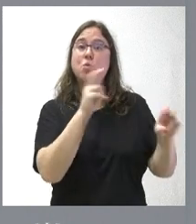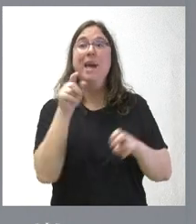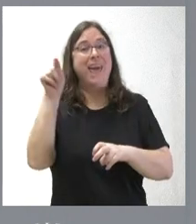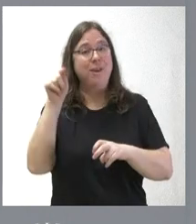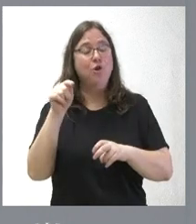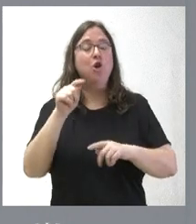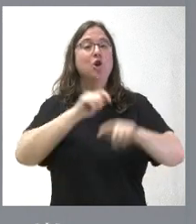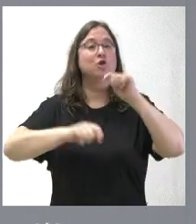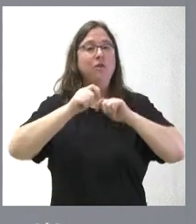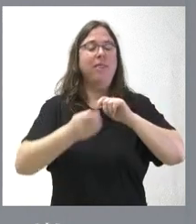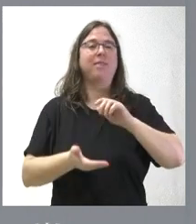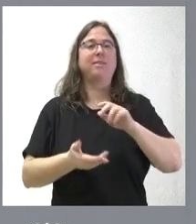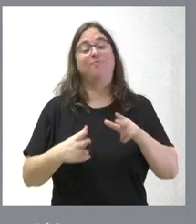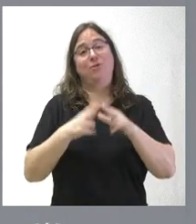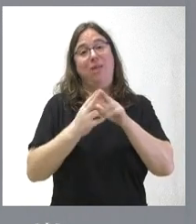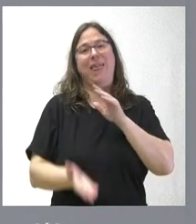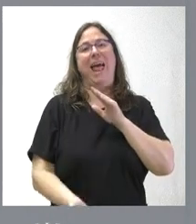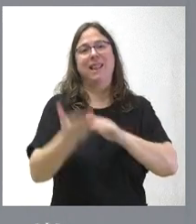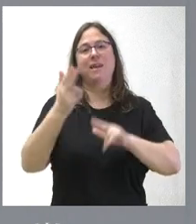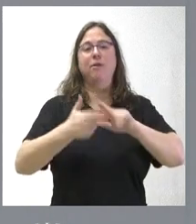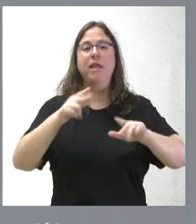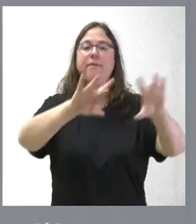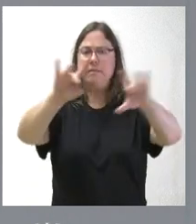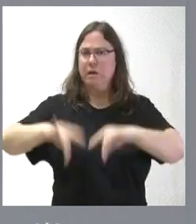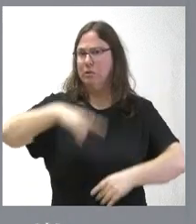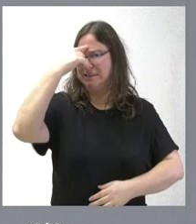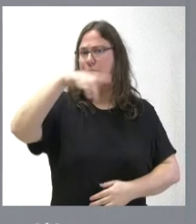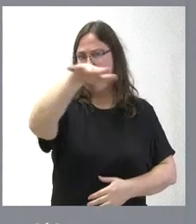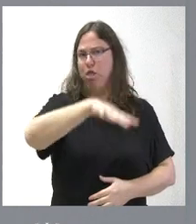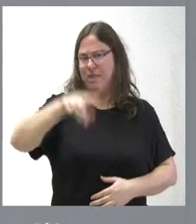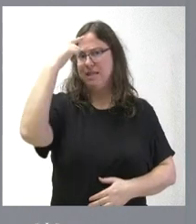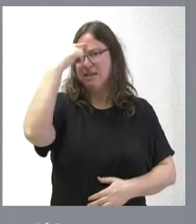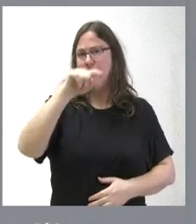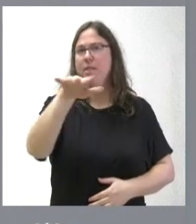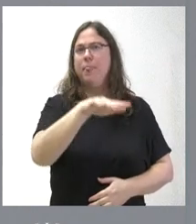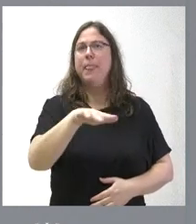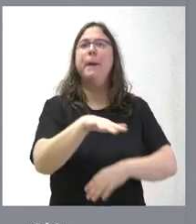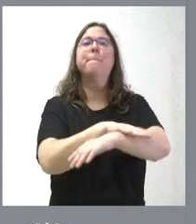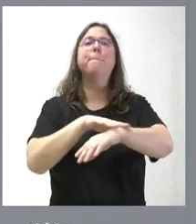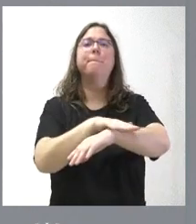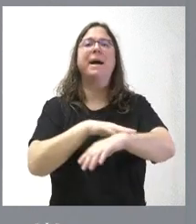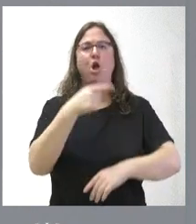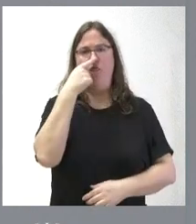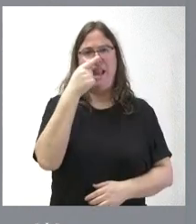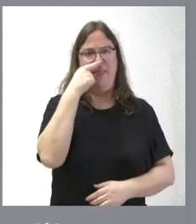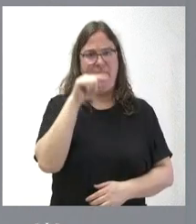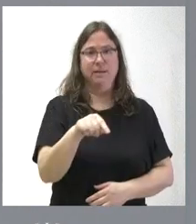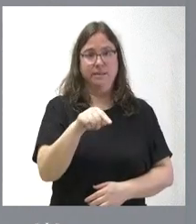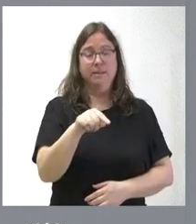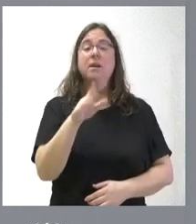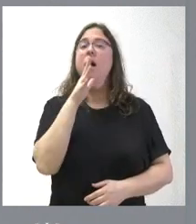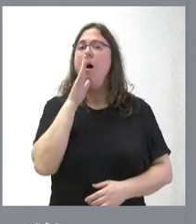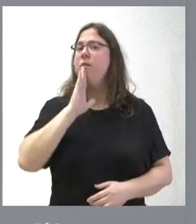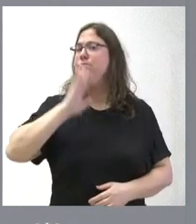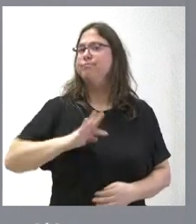Velocidad se ubicará en unos terrenos que están ya definidos en el barrio de Las Delicias y ahora lo que corresponde